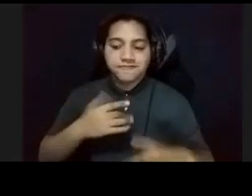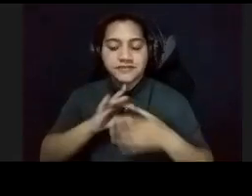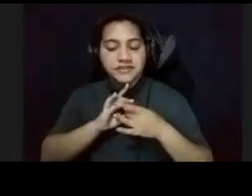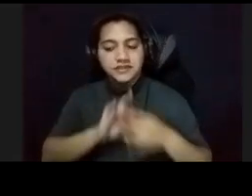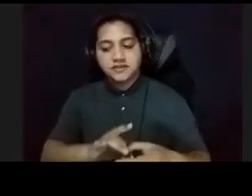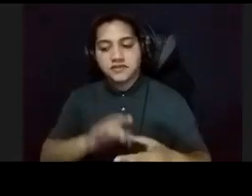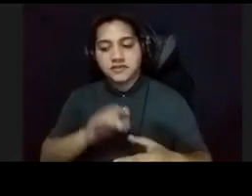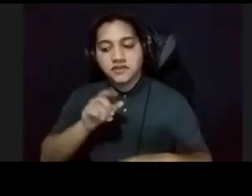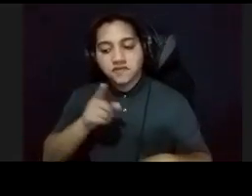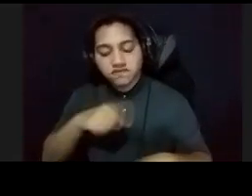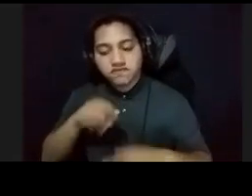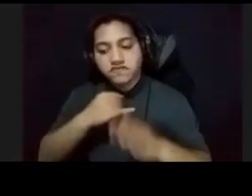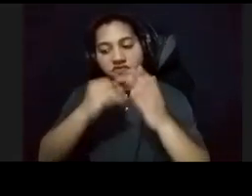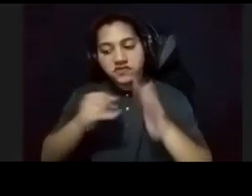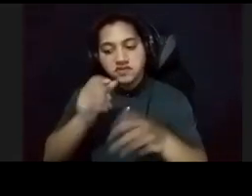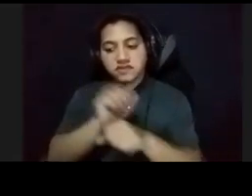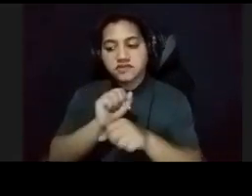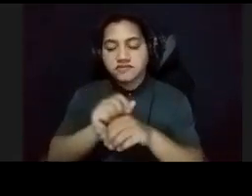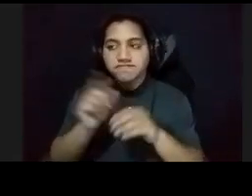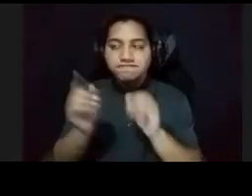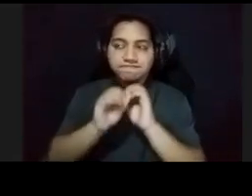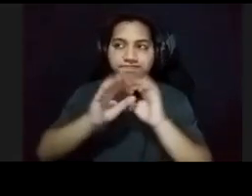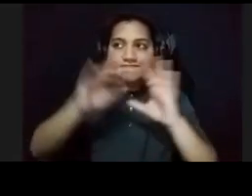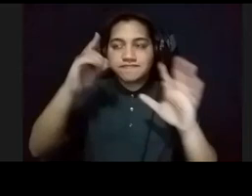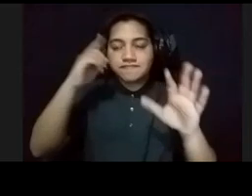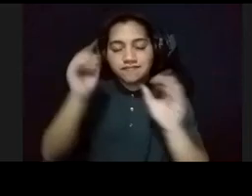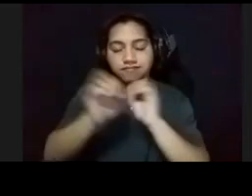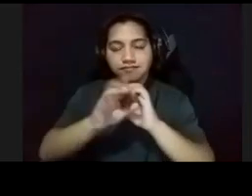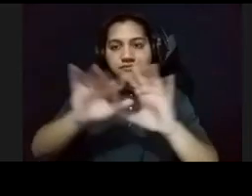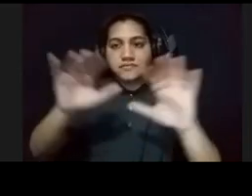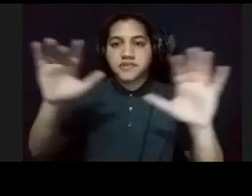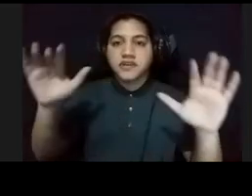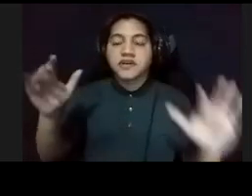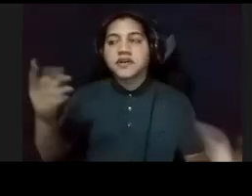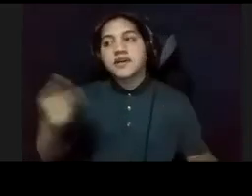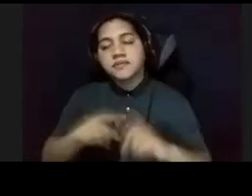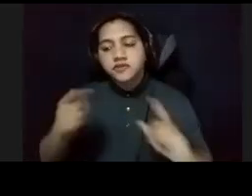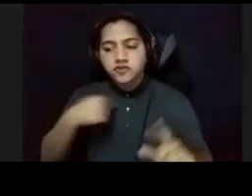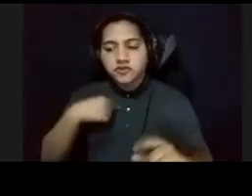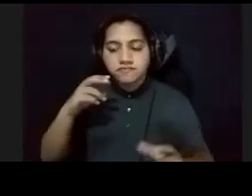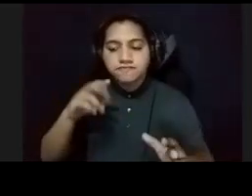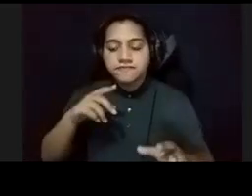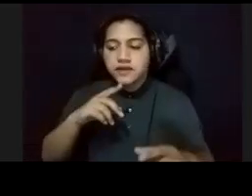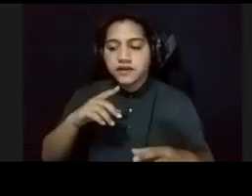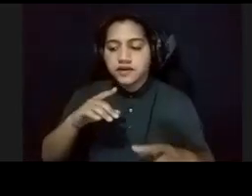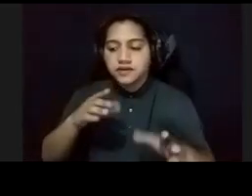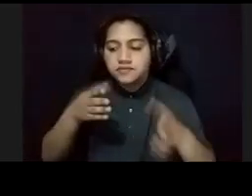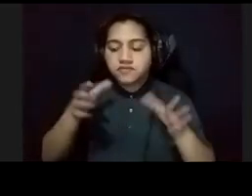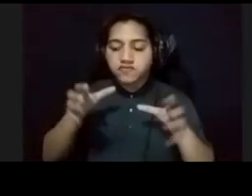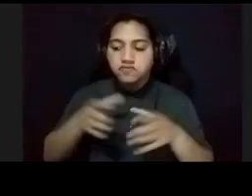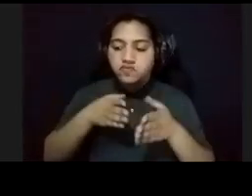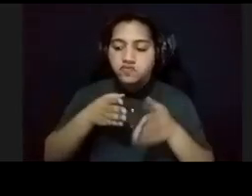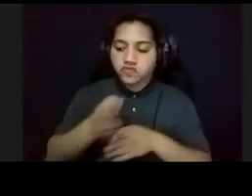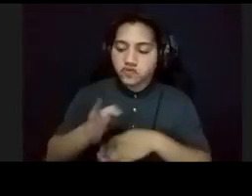aquellos artistas, que, que trabajan las, abstracción, pero, si me voy al realismo, a lo figurativo, la pieza, sobre todo, que